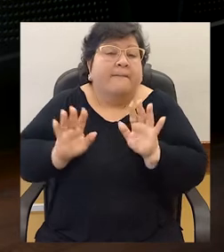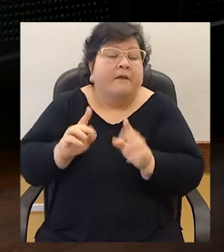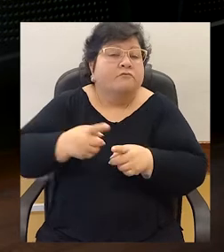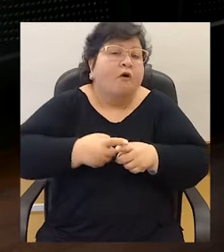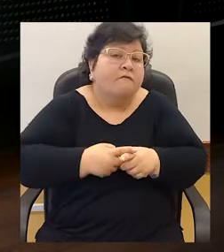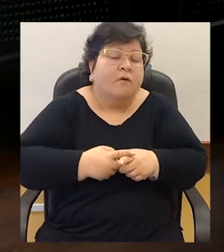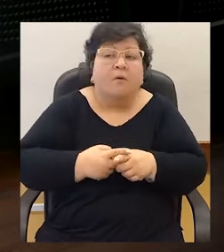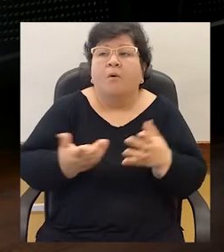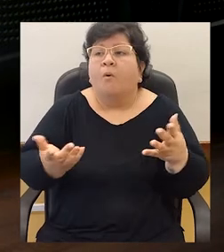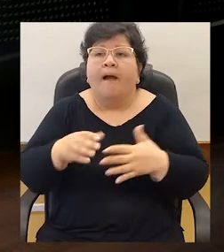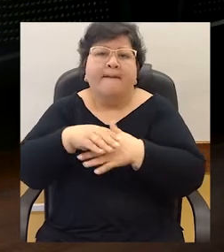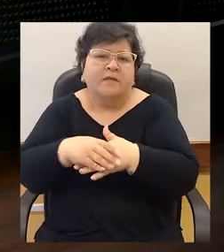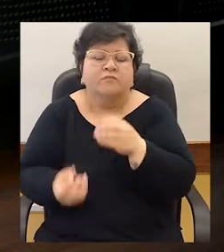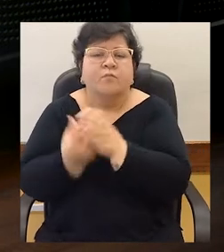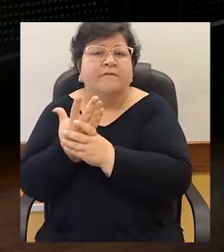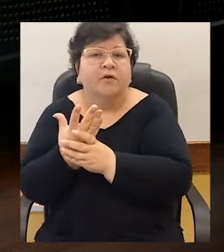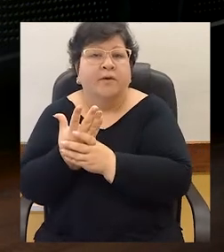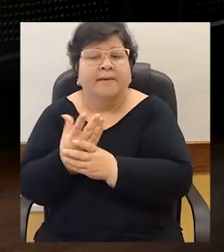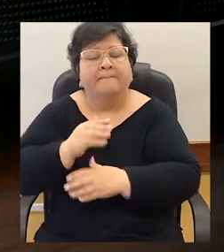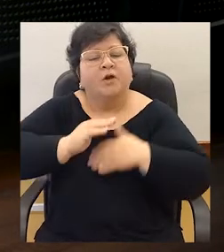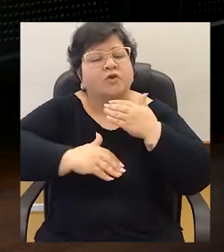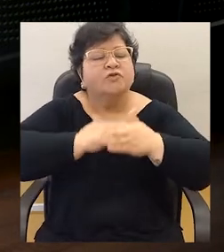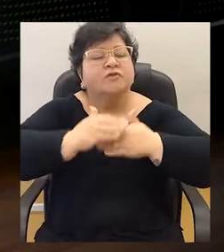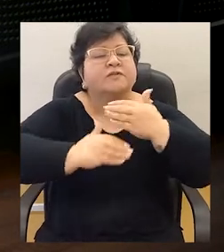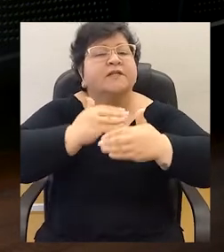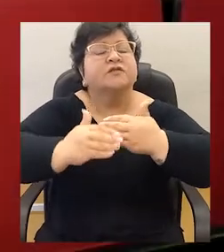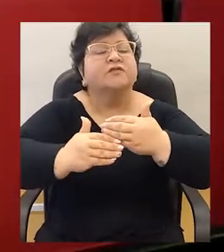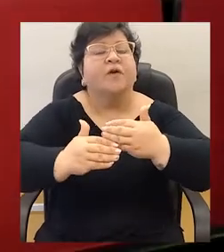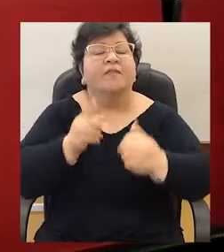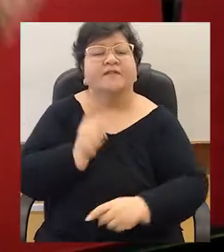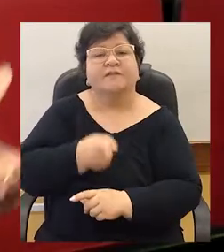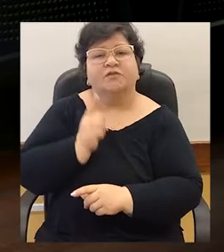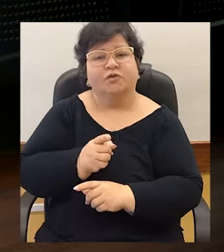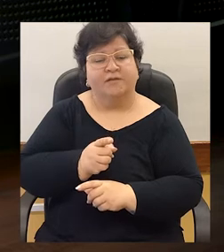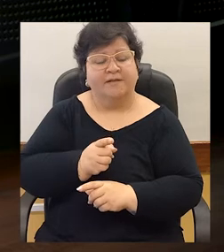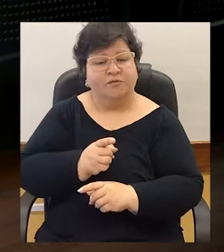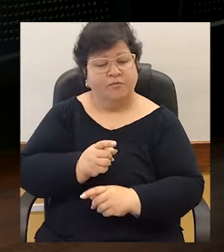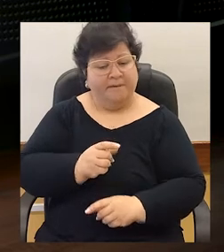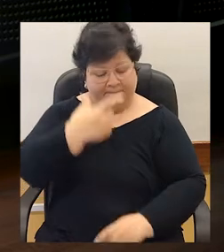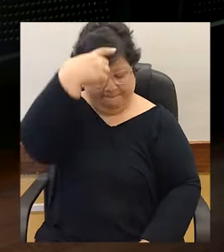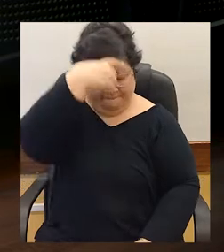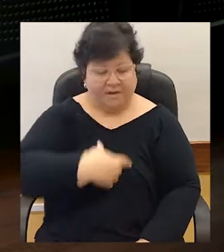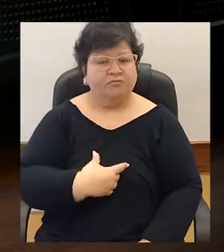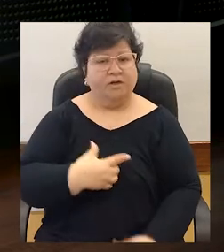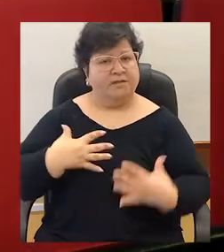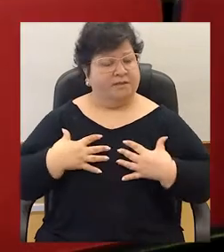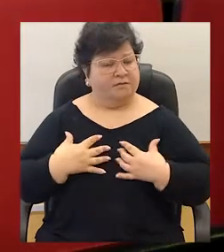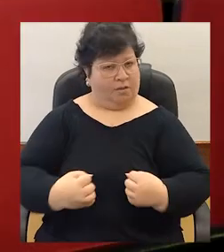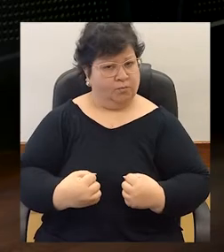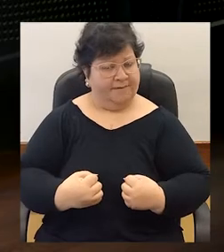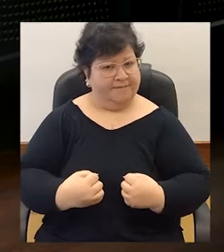conocer nuevos amigos. Entonces, el proceso de decisiones nos va llevando a construir una personalidad saludable.